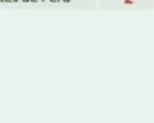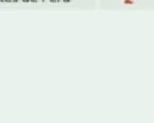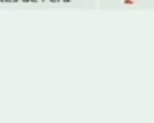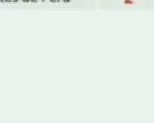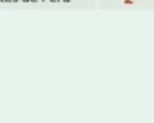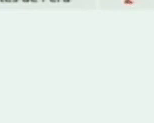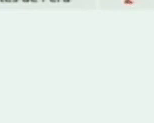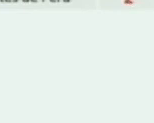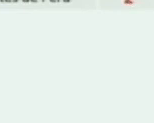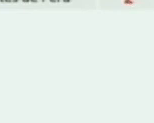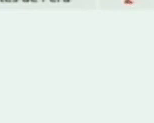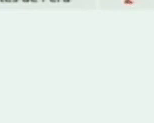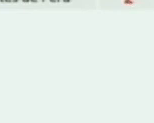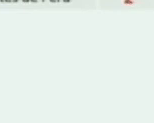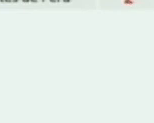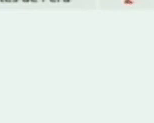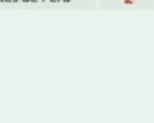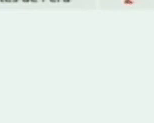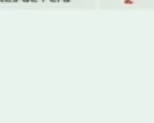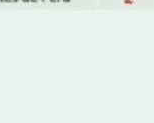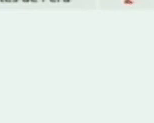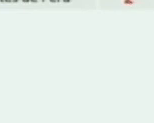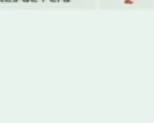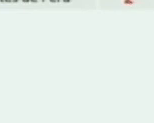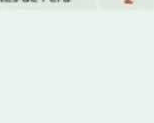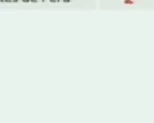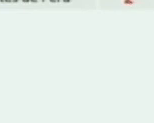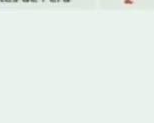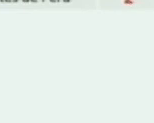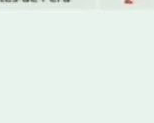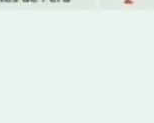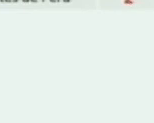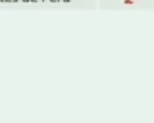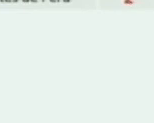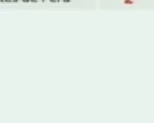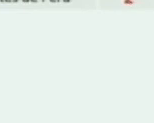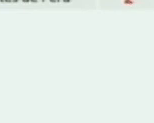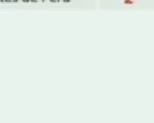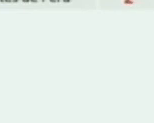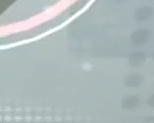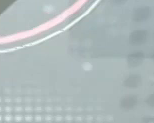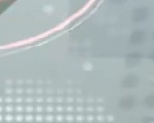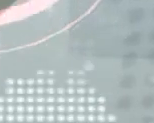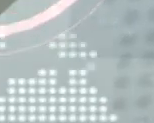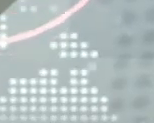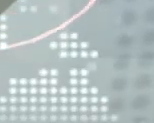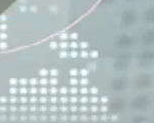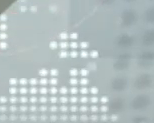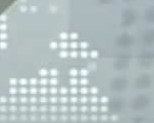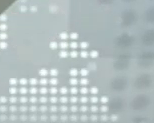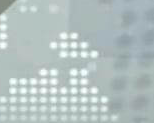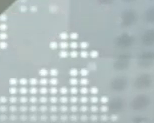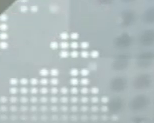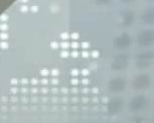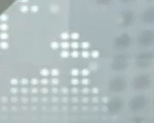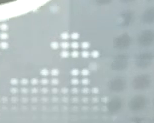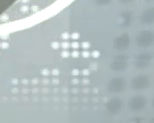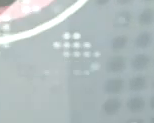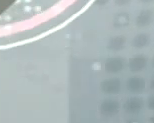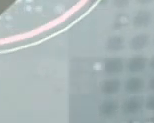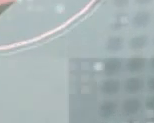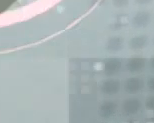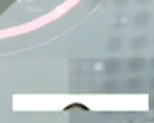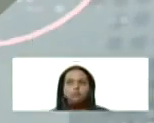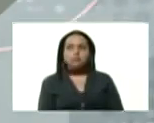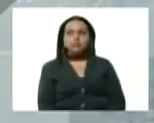los con nacionales en los cordones sanitarios que tenemos dispuestos en la frontera con Colombia